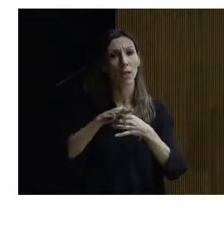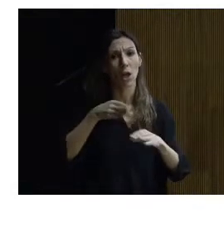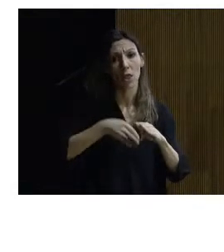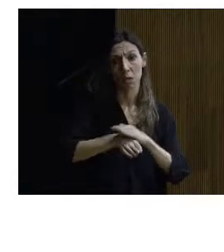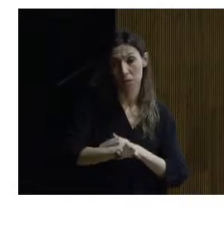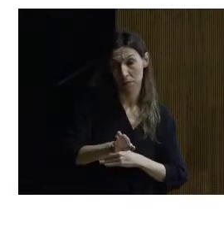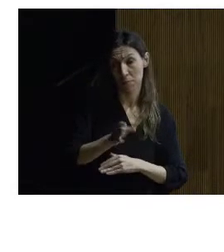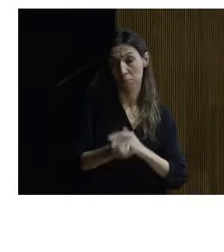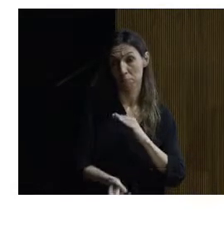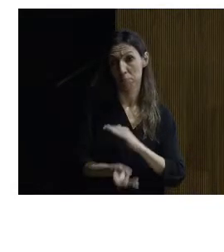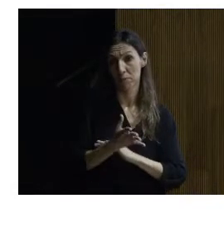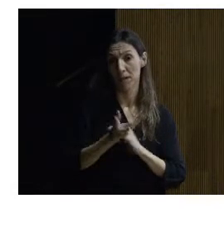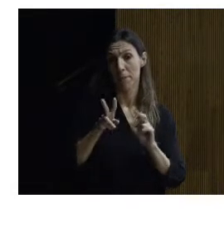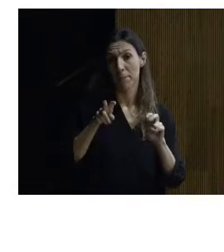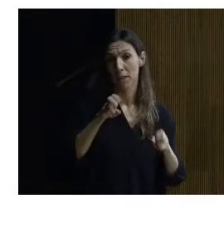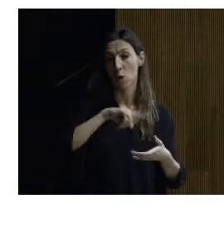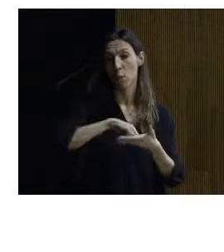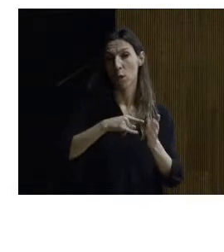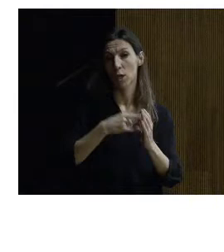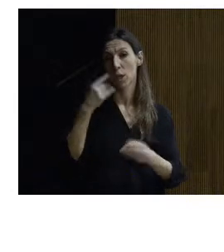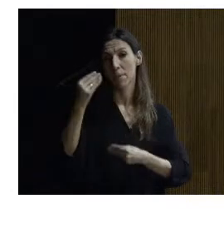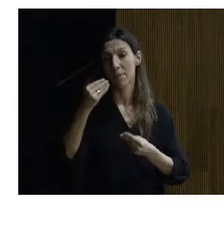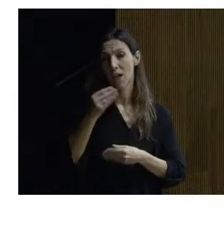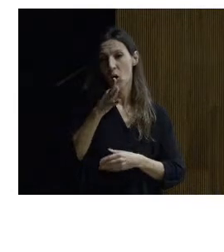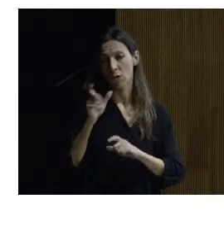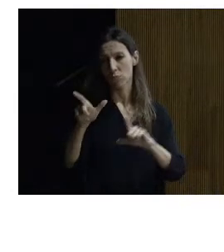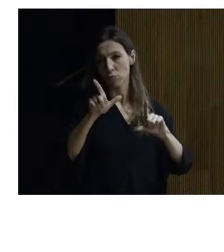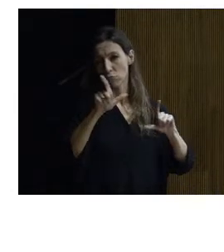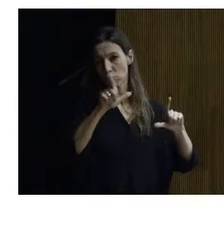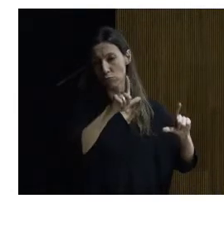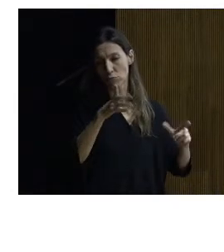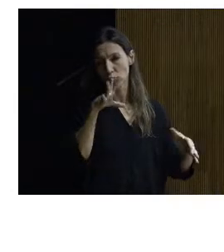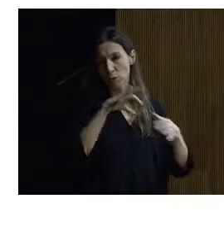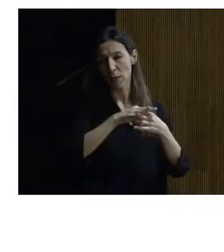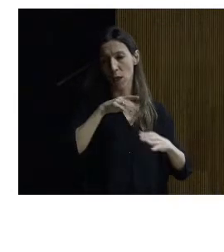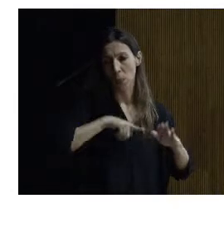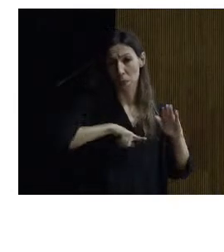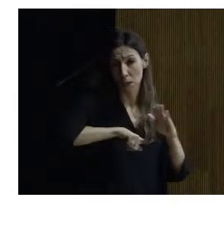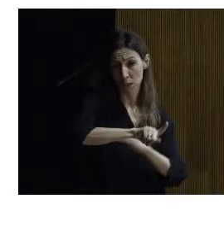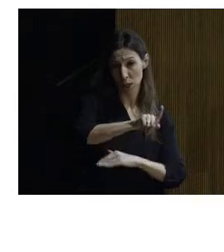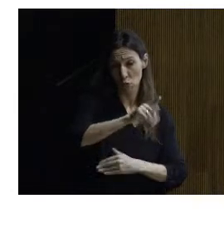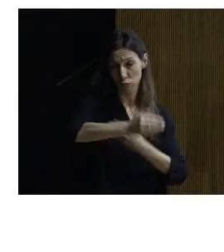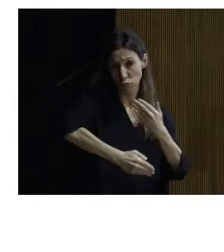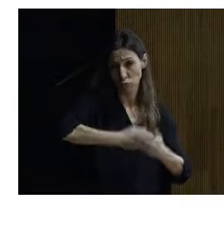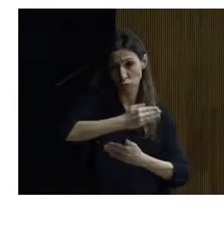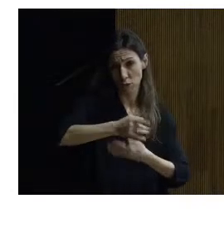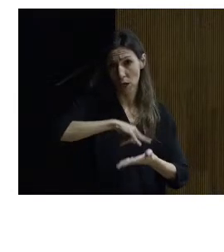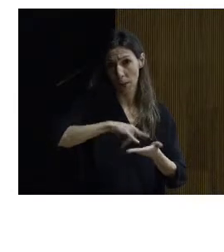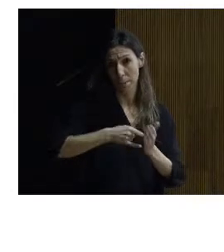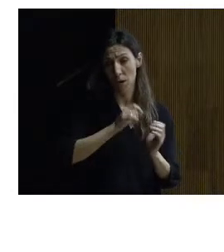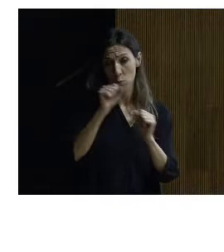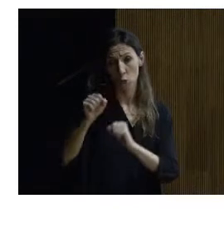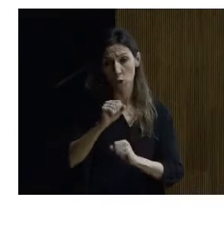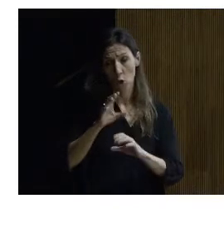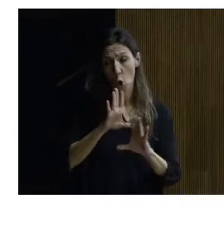principio este proyecto lo que pretendo es poner aquí unas diapositivas pertenecientes al desarrollo a la redacción de ese plan de protección del conjunto